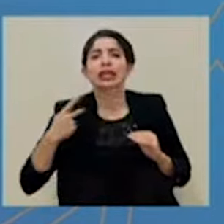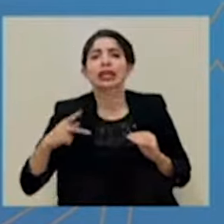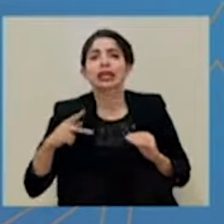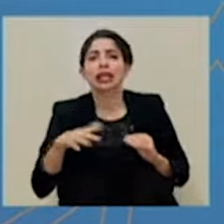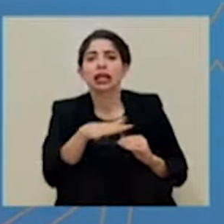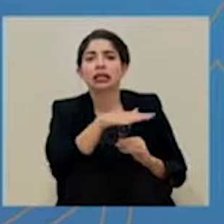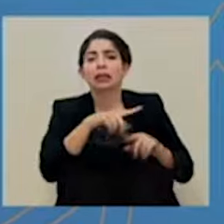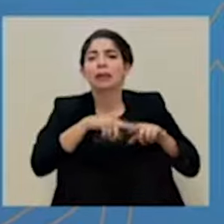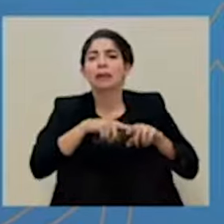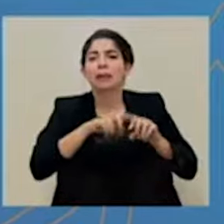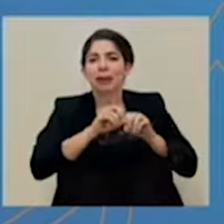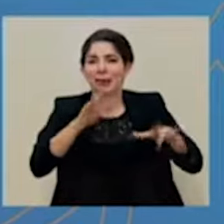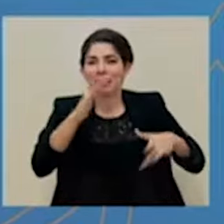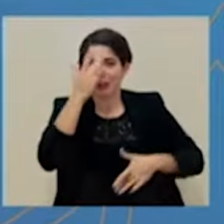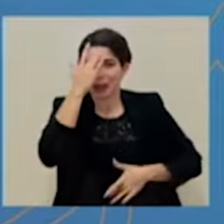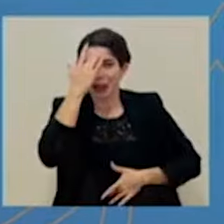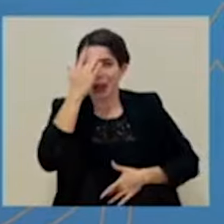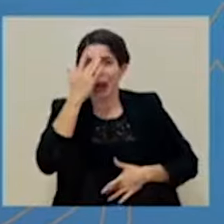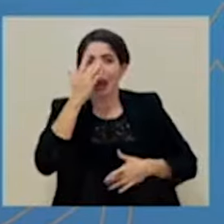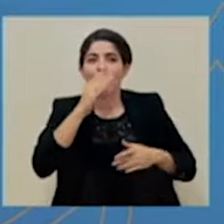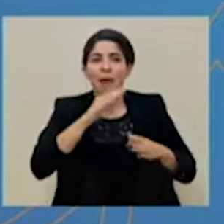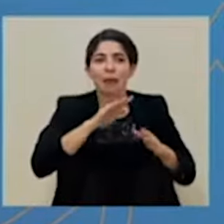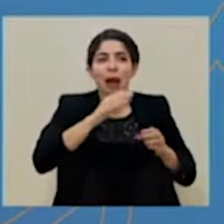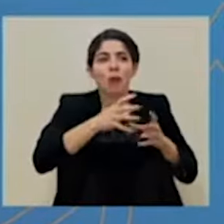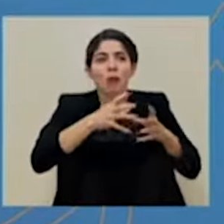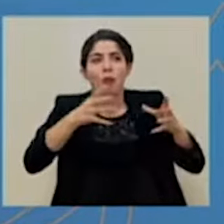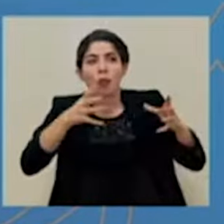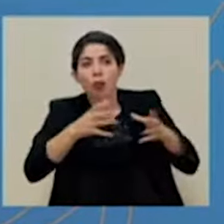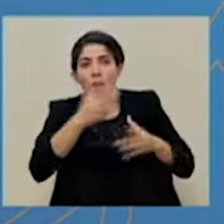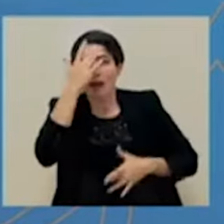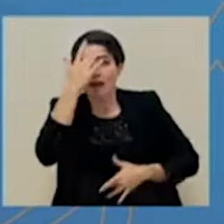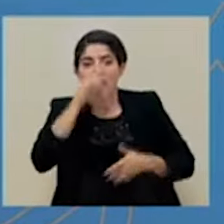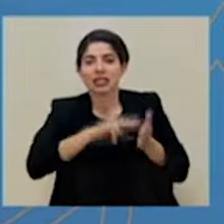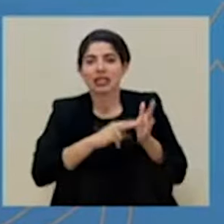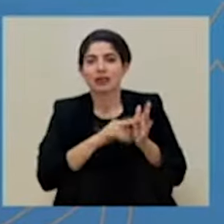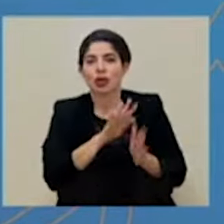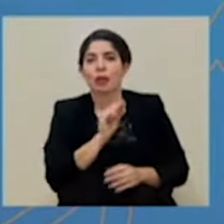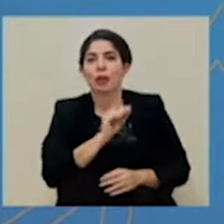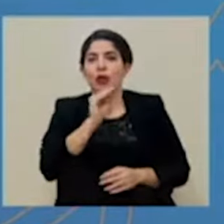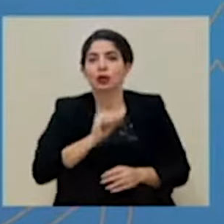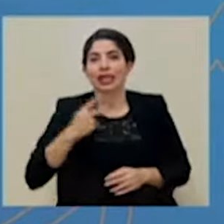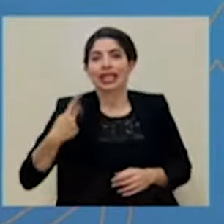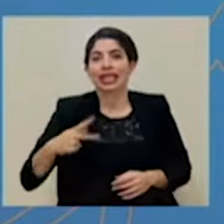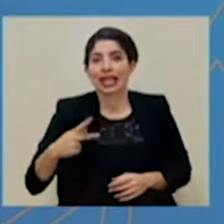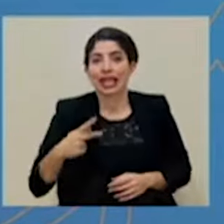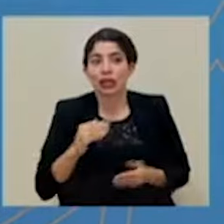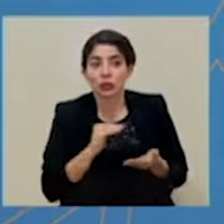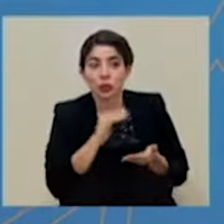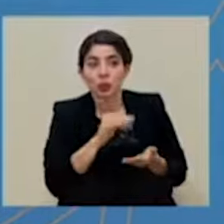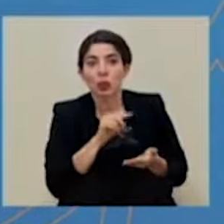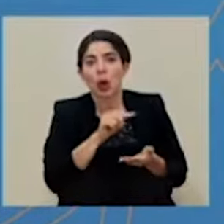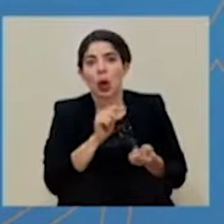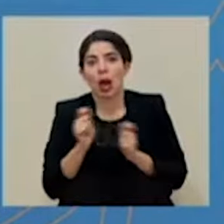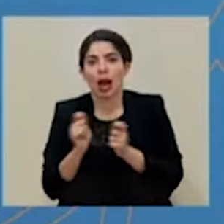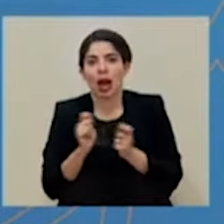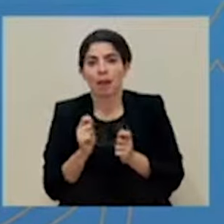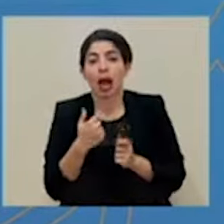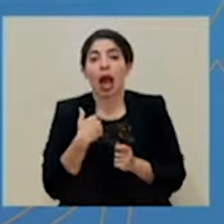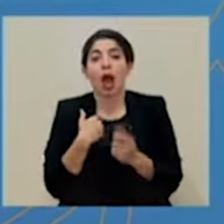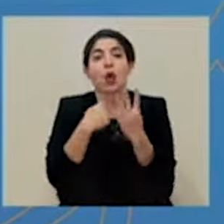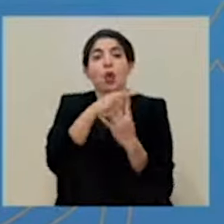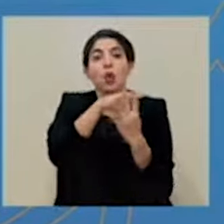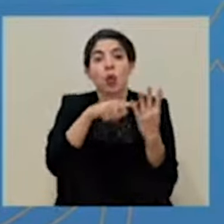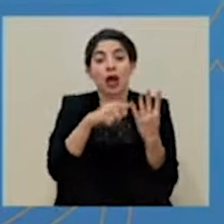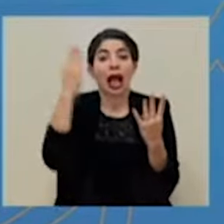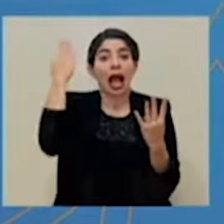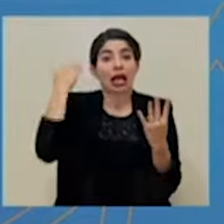comportamiento epidemiológico y la evolución de los casos, tenemos cuatro cantones que pasan de la alerta naranja a la